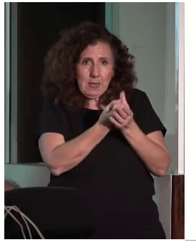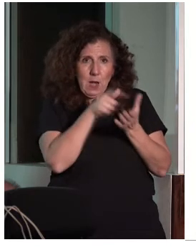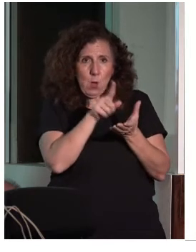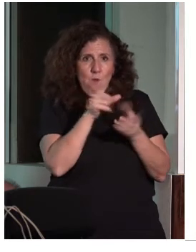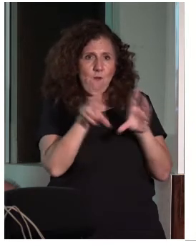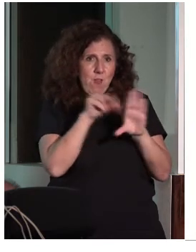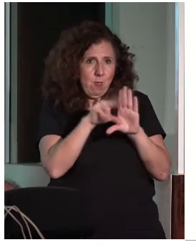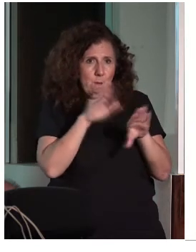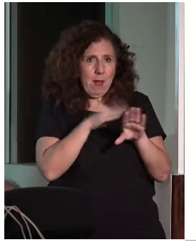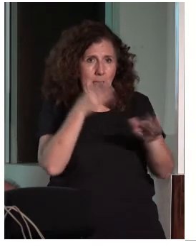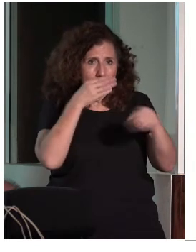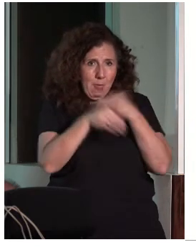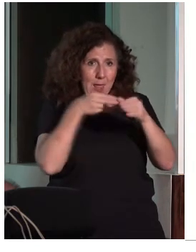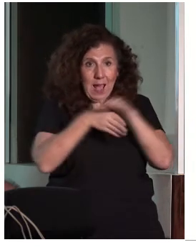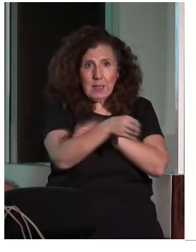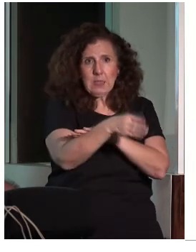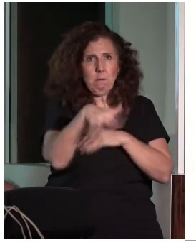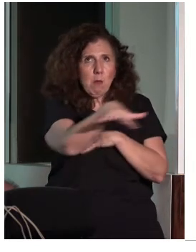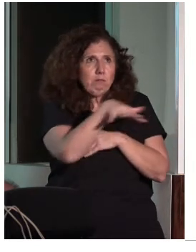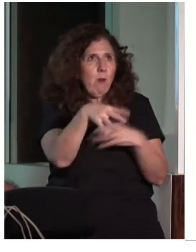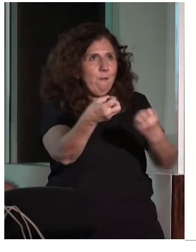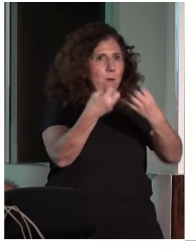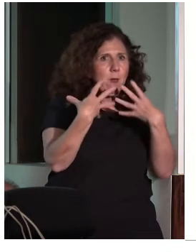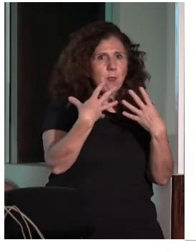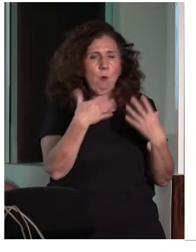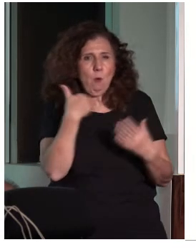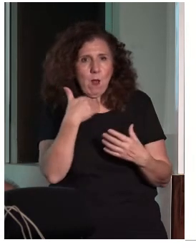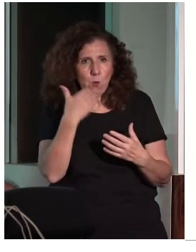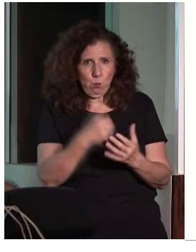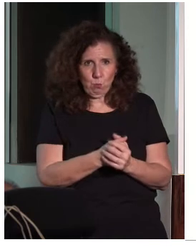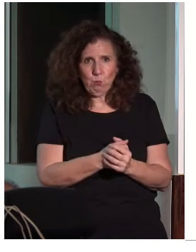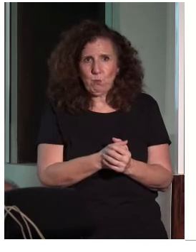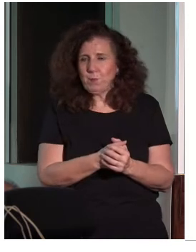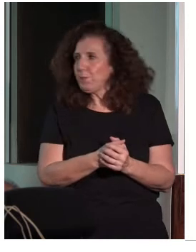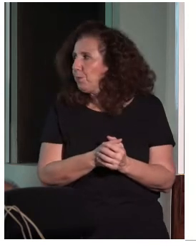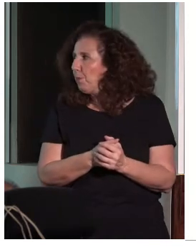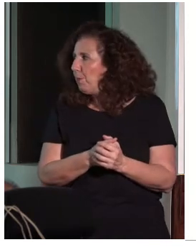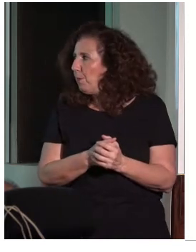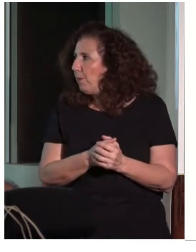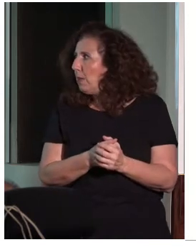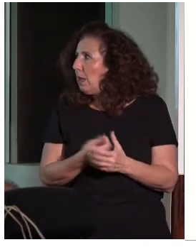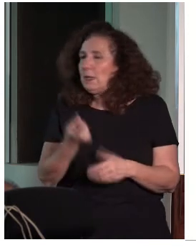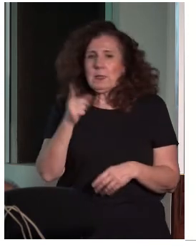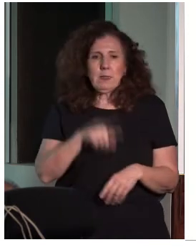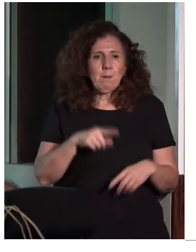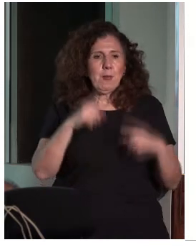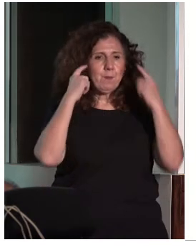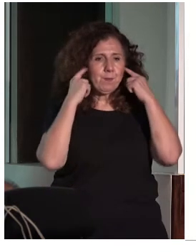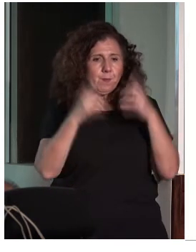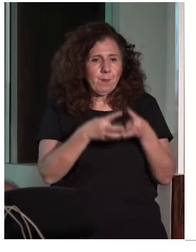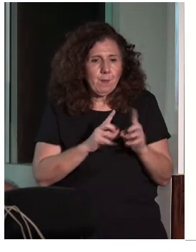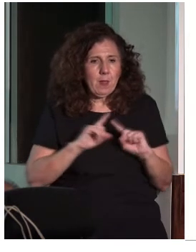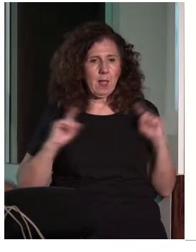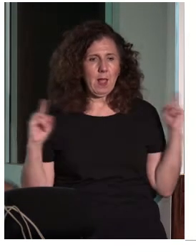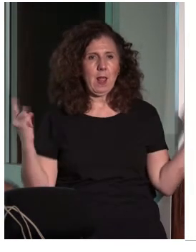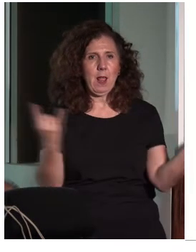con un lenguaje accesible para ellos. El tema de los lazos de inducción magnética individuales, que es un poco